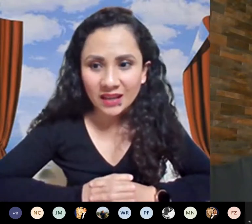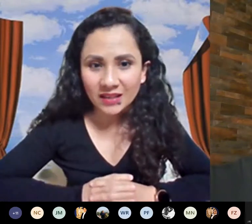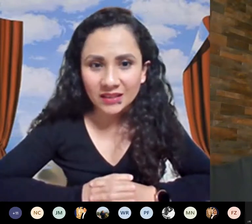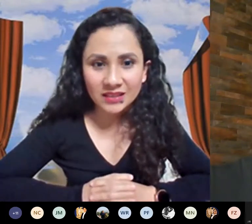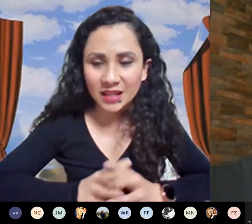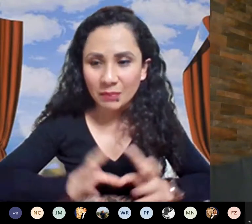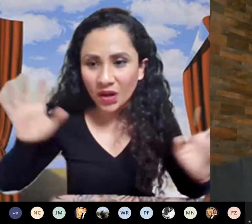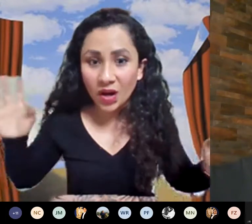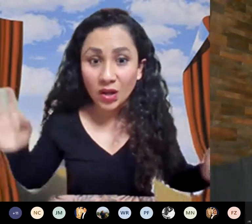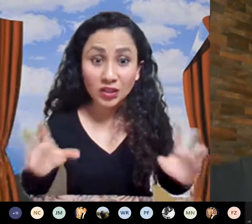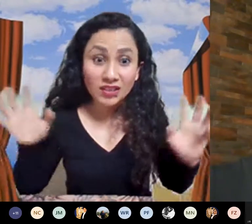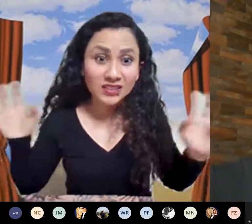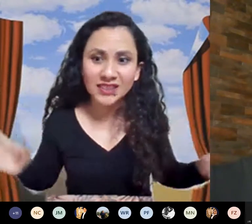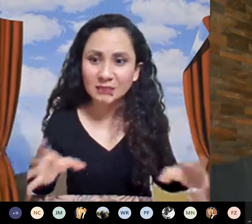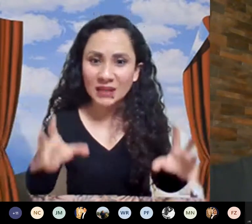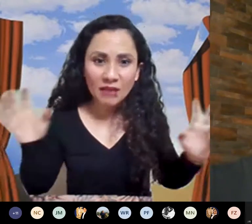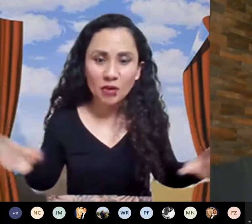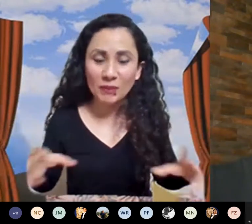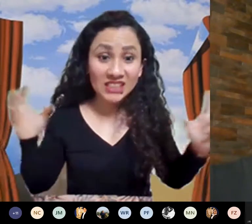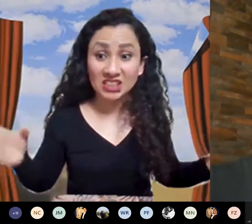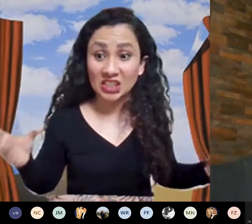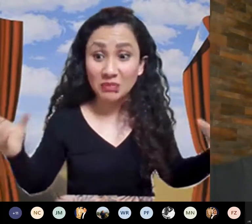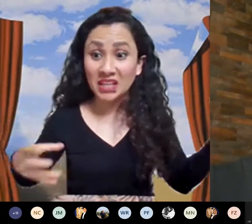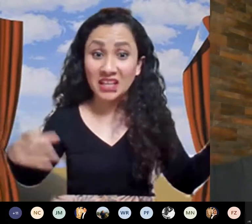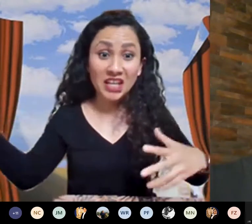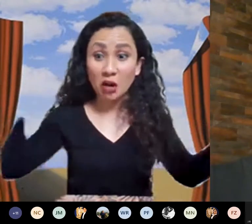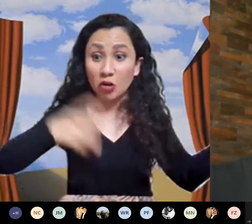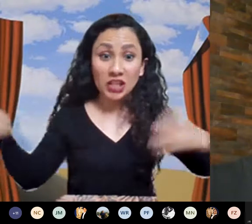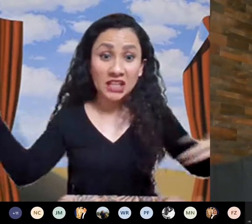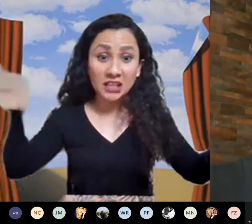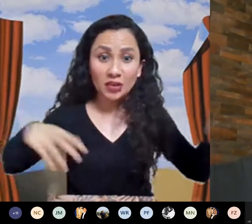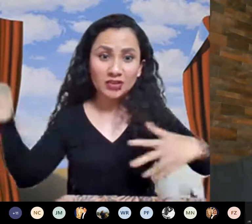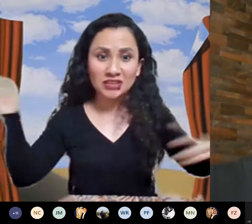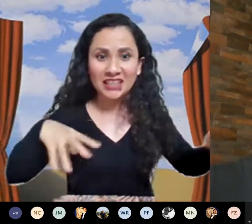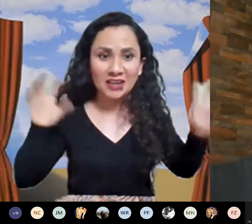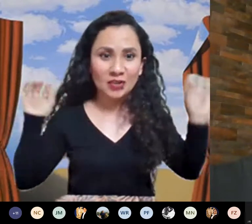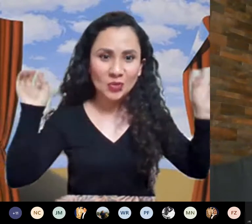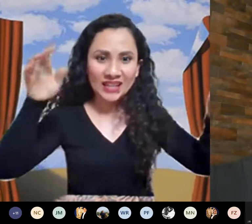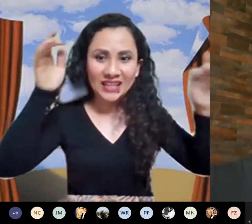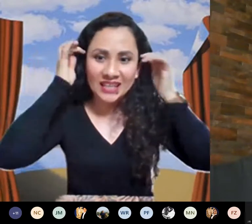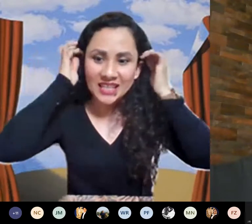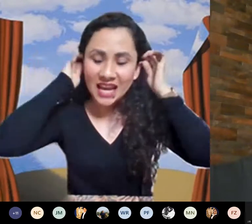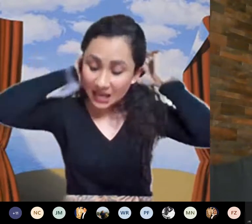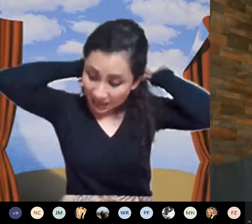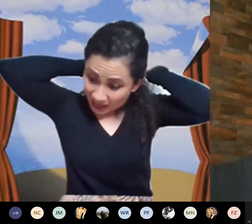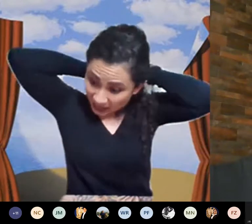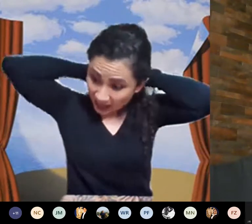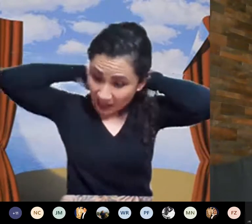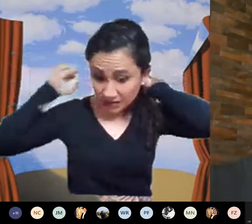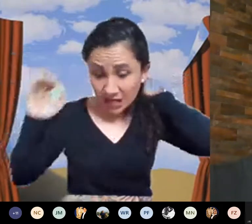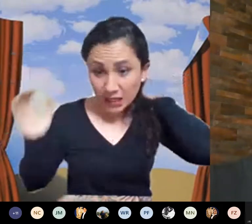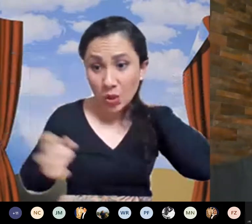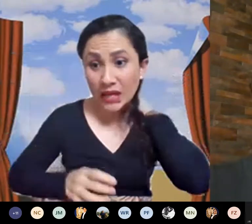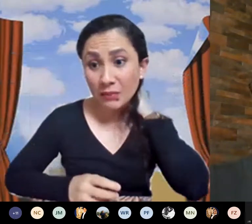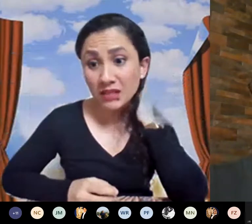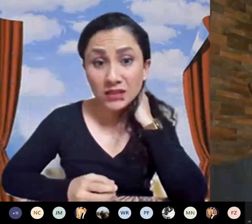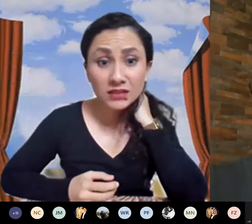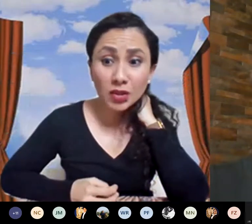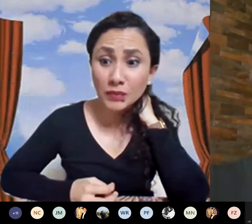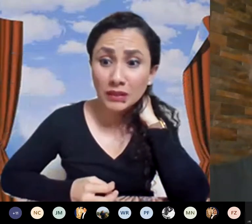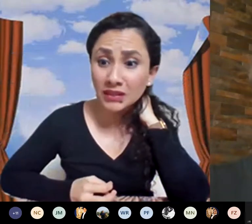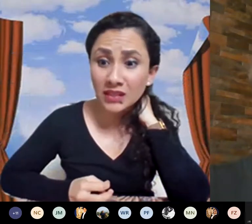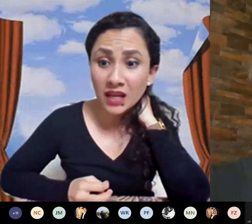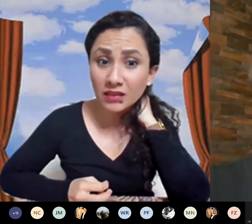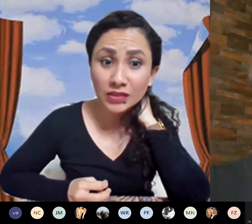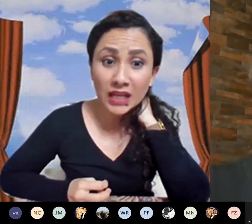Disney Plus todas estas plataformas de streaming que tienen contenidos y que los guardan allá y lo que él me